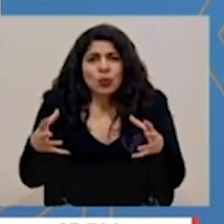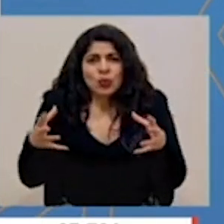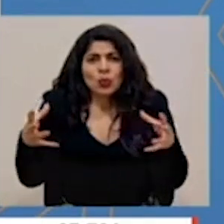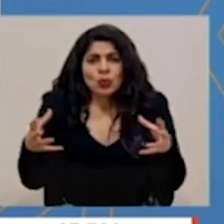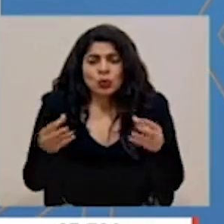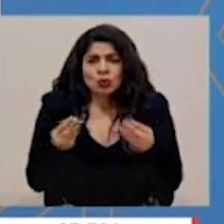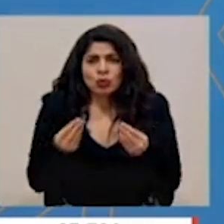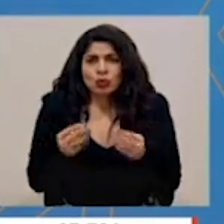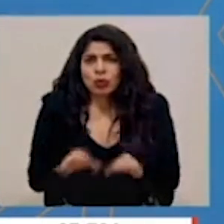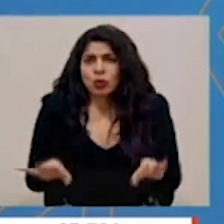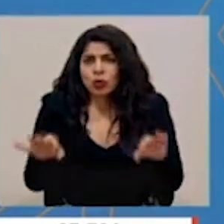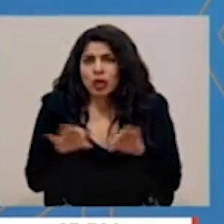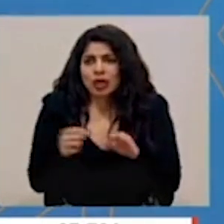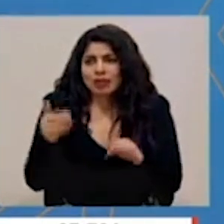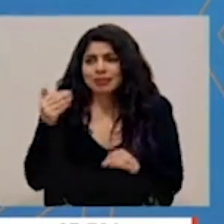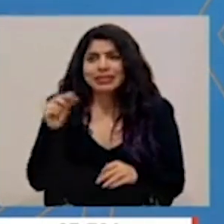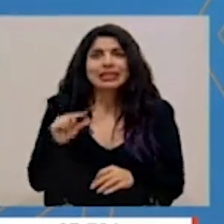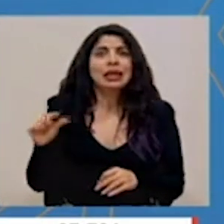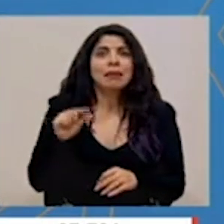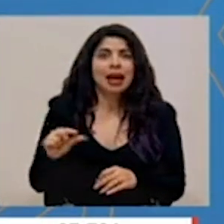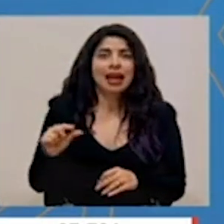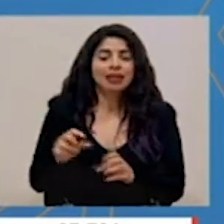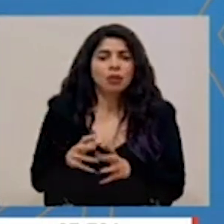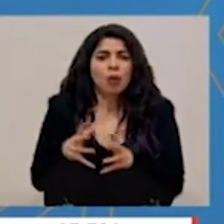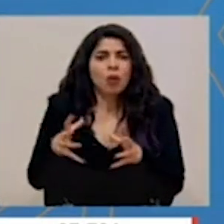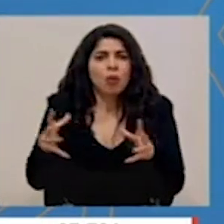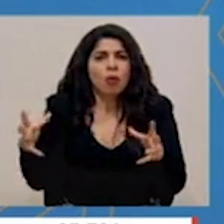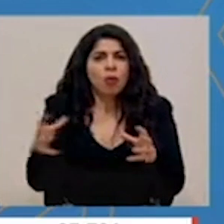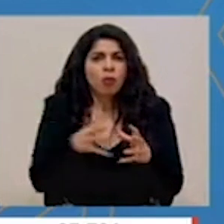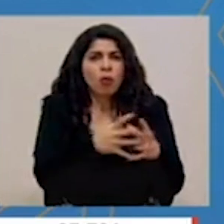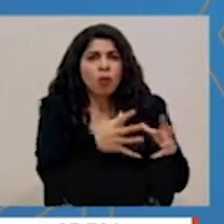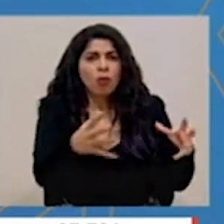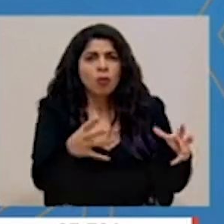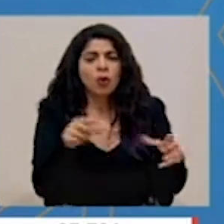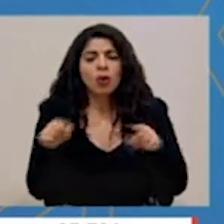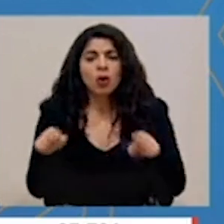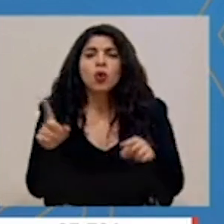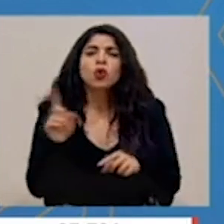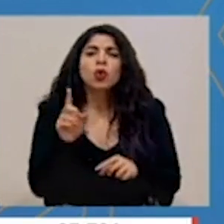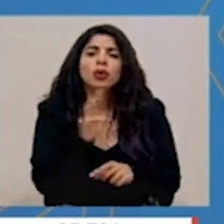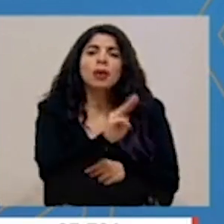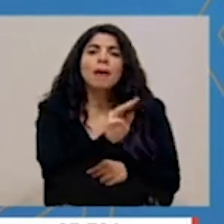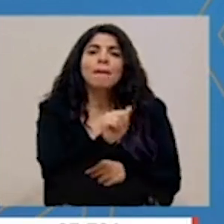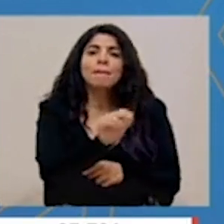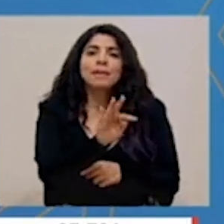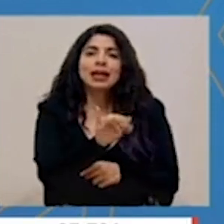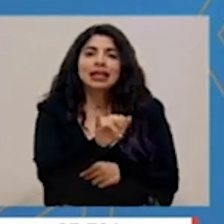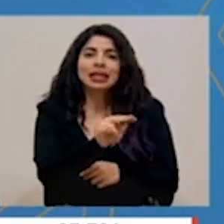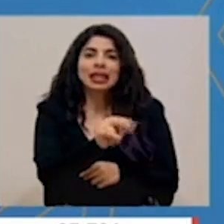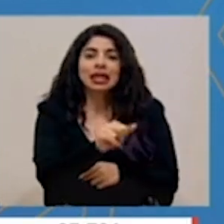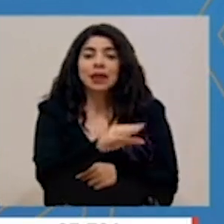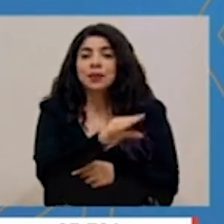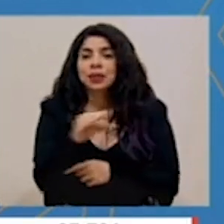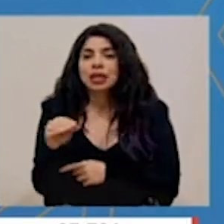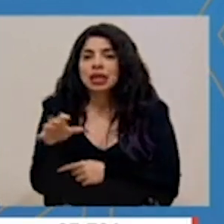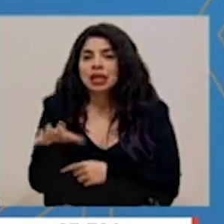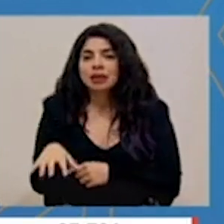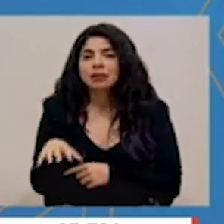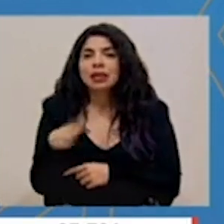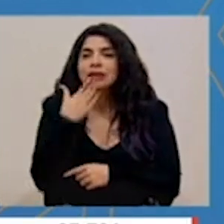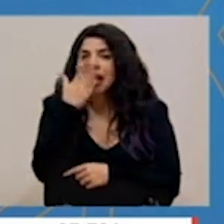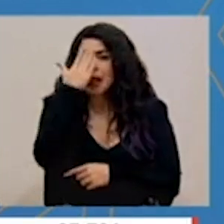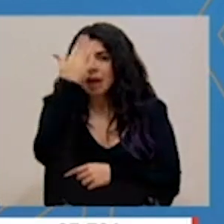en las últimas semanas epidemiológicas, que son el cantón de Matina y el cantón de